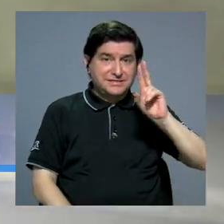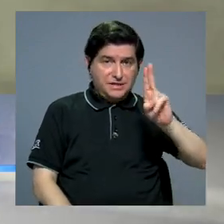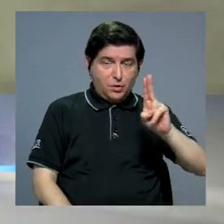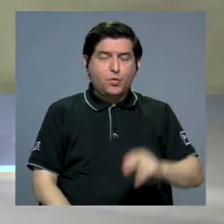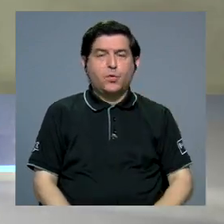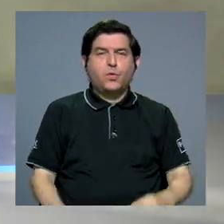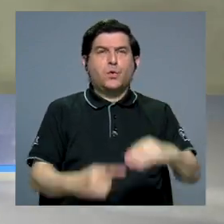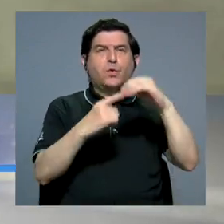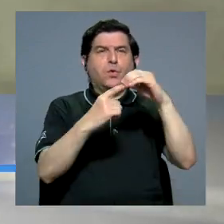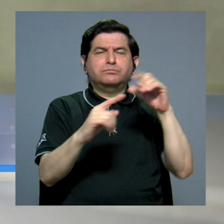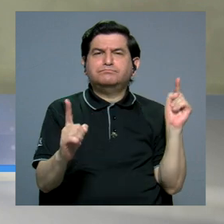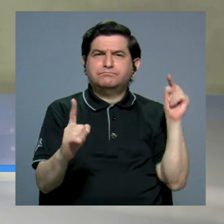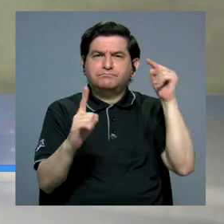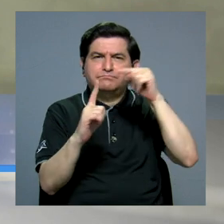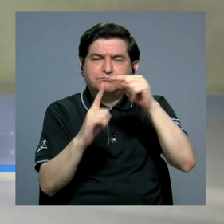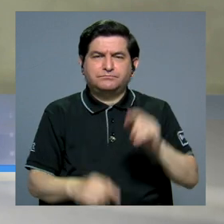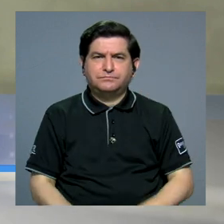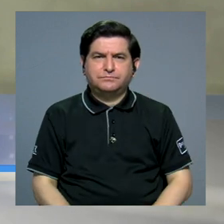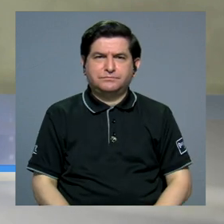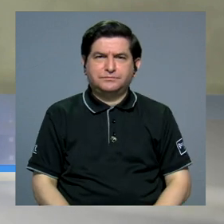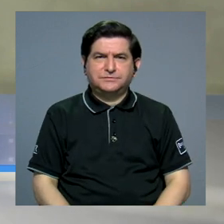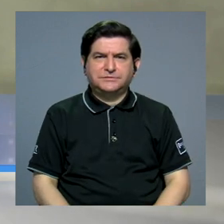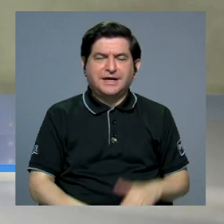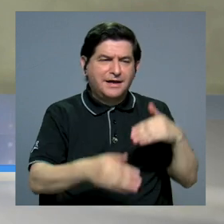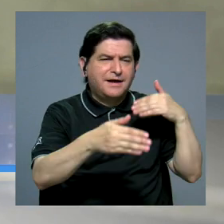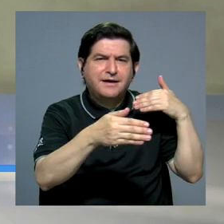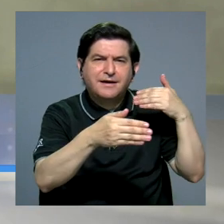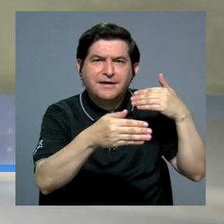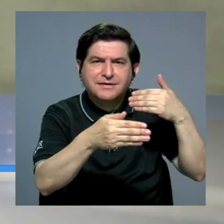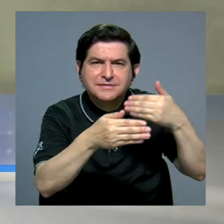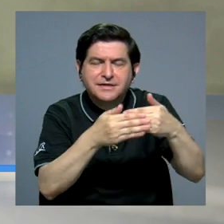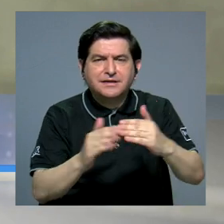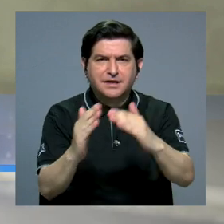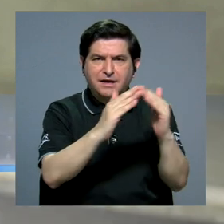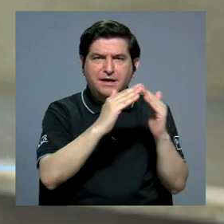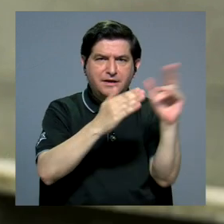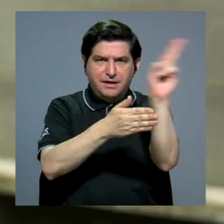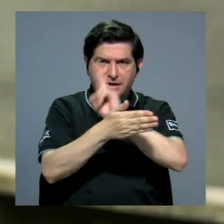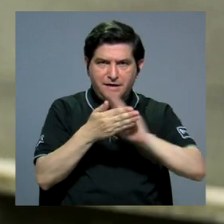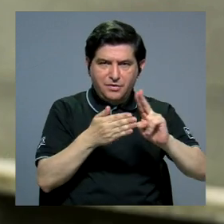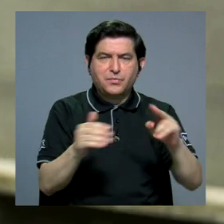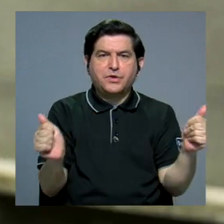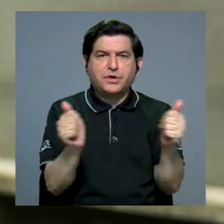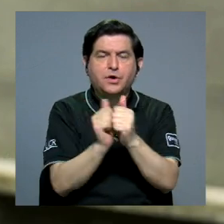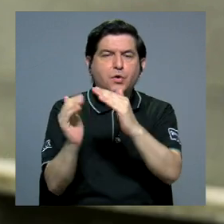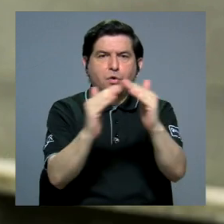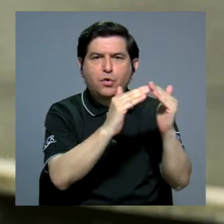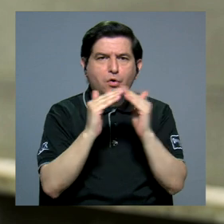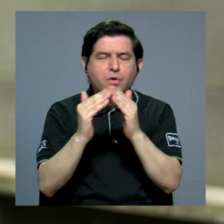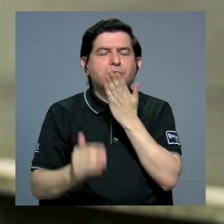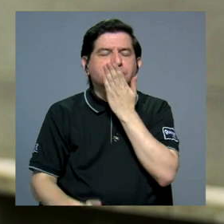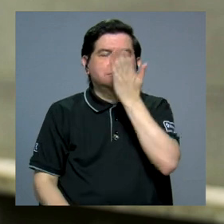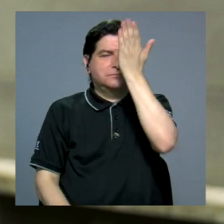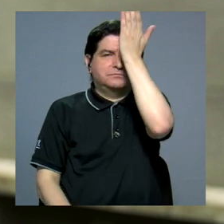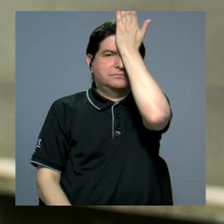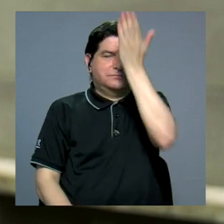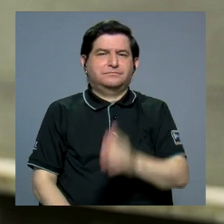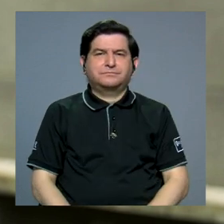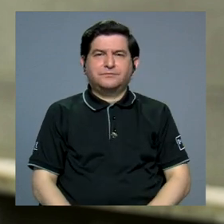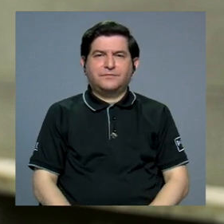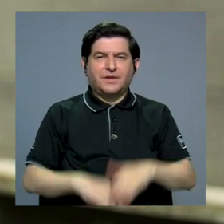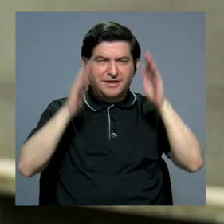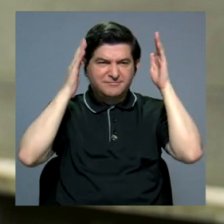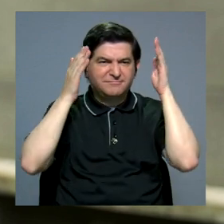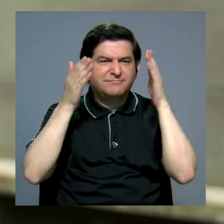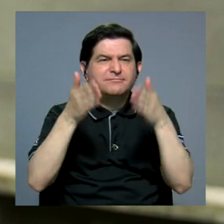tiene como principal propósito el poder acercar a la comunidad universitaria con las comunidades de Talamanca,